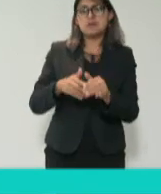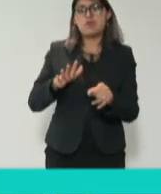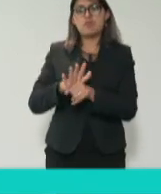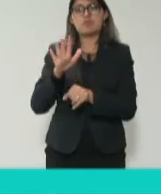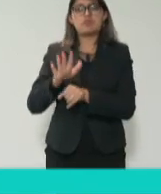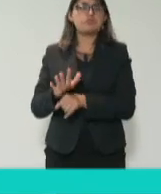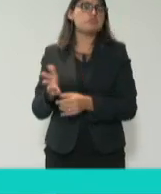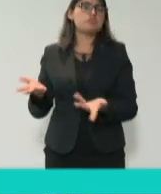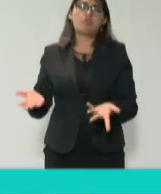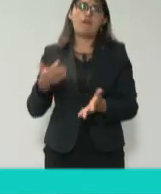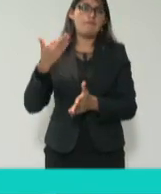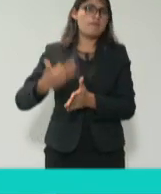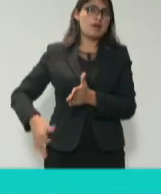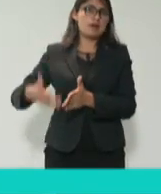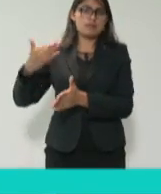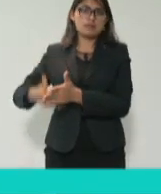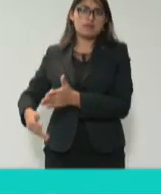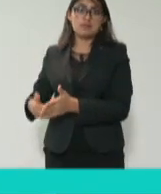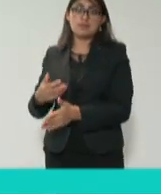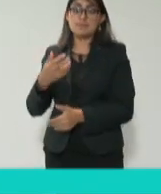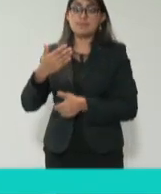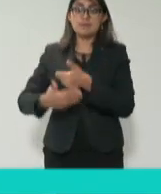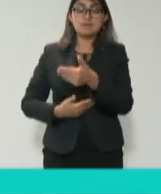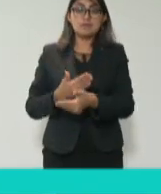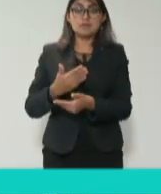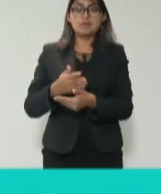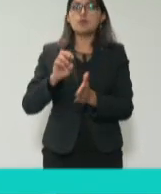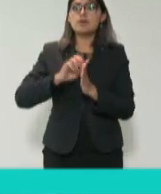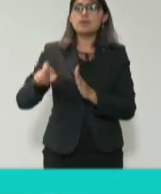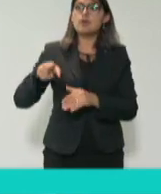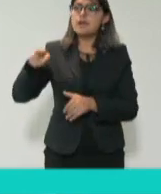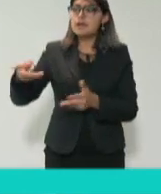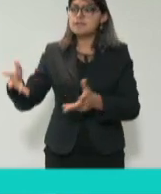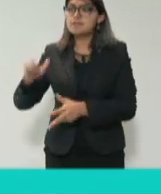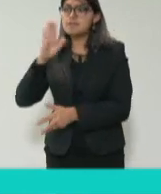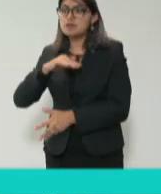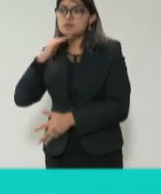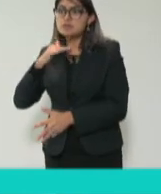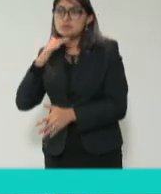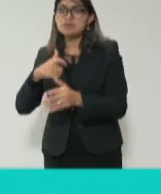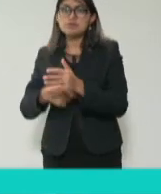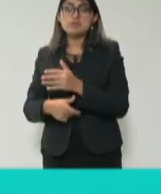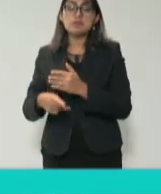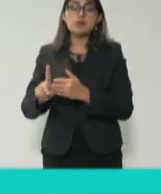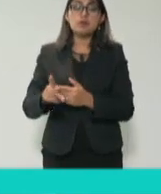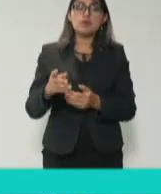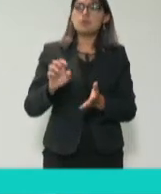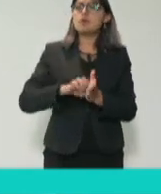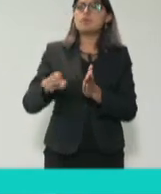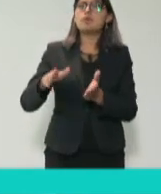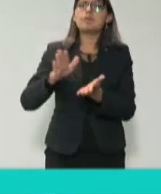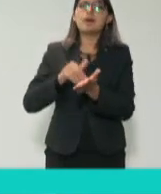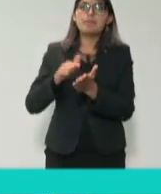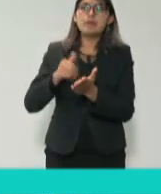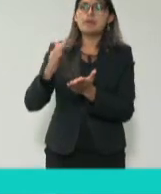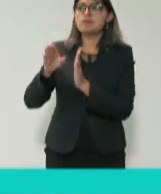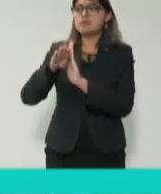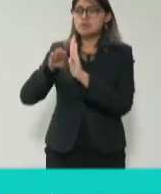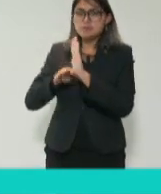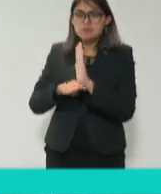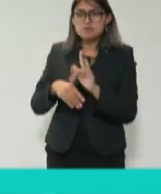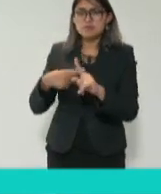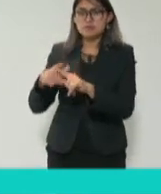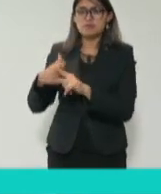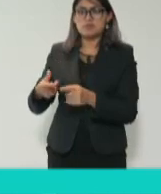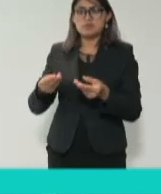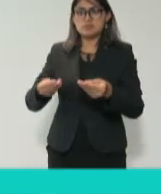pública ha generado impunidad. No tenemos pruebas para sancionar a alguien porque no hizo acta de entrega, porque no entregó manuales, porque el manual no estaba